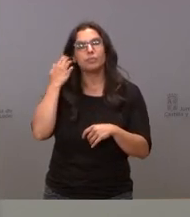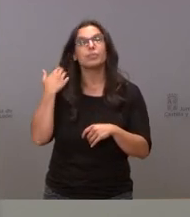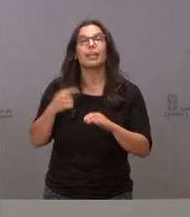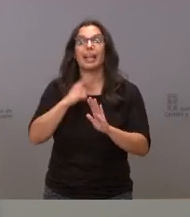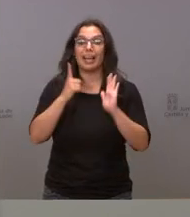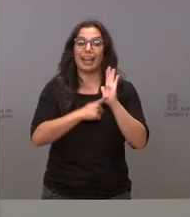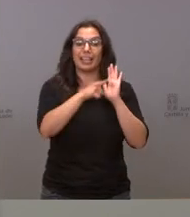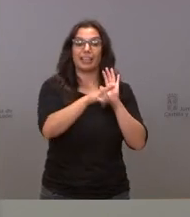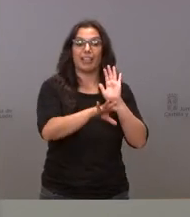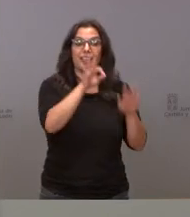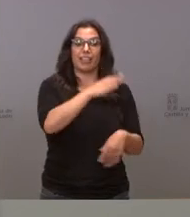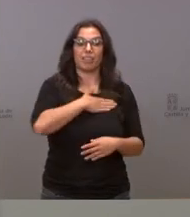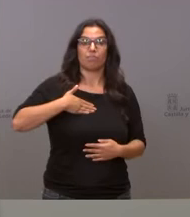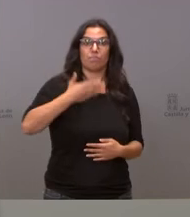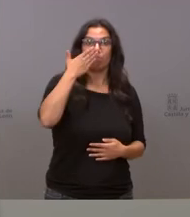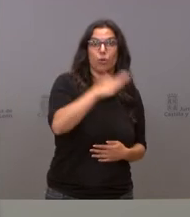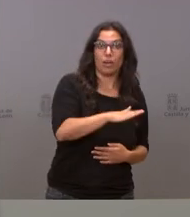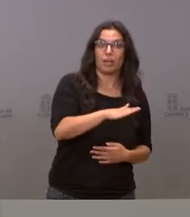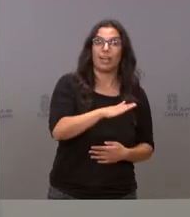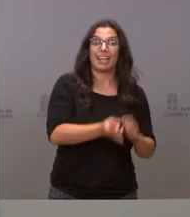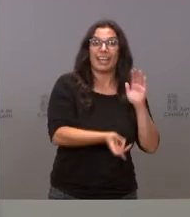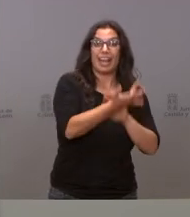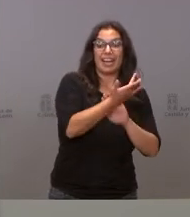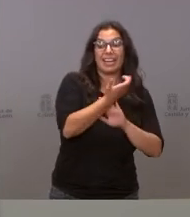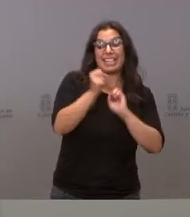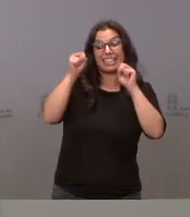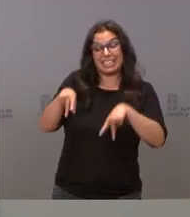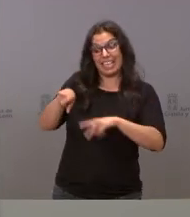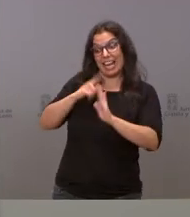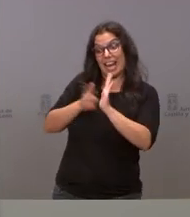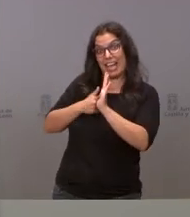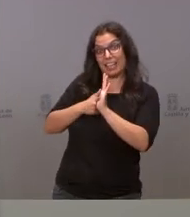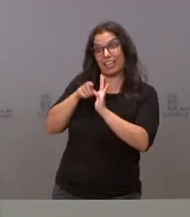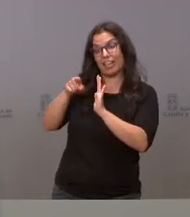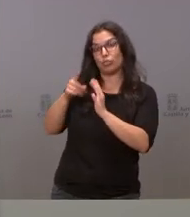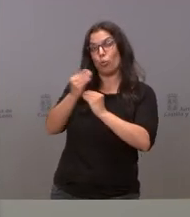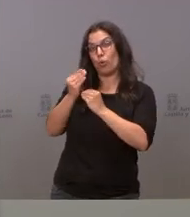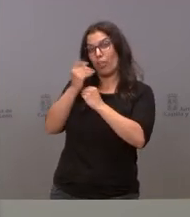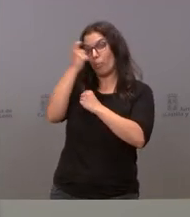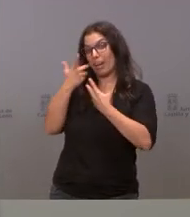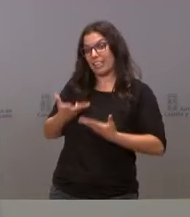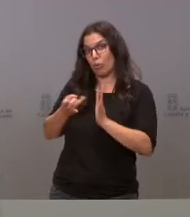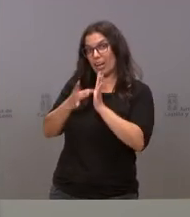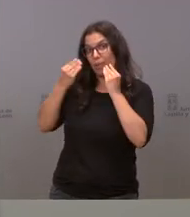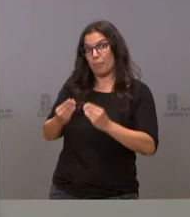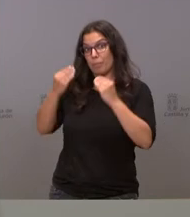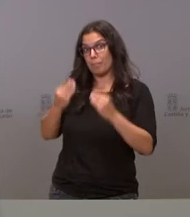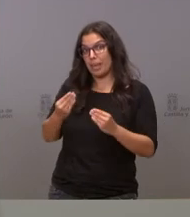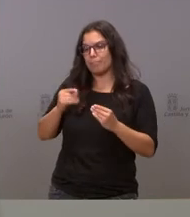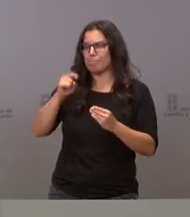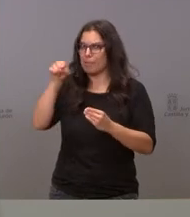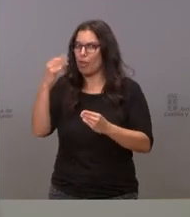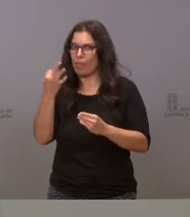ley de eutanasia sin haber asegurado unos cuidados paliativos de calidad nosotros peleamos por esto durante toda la legislatura